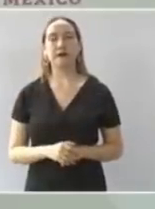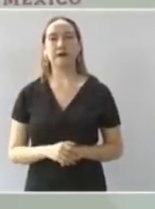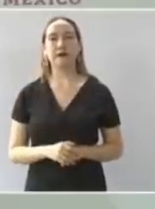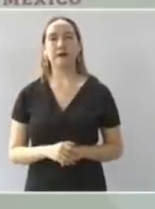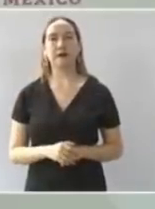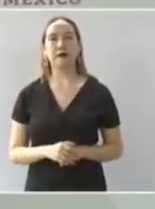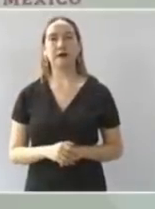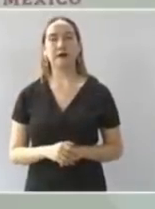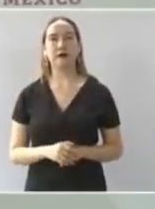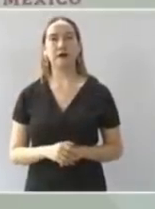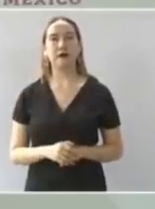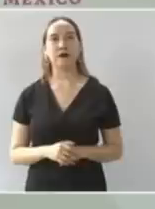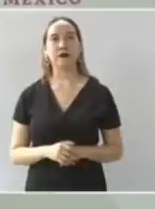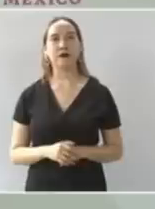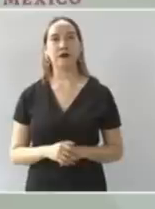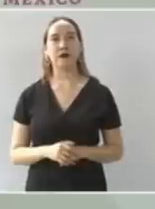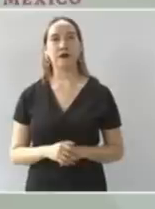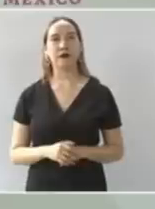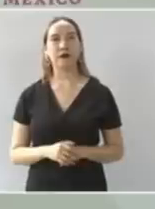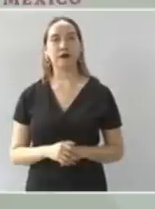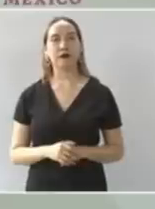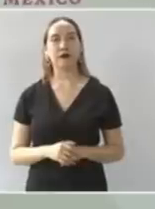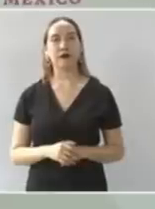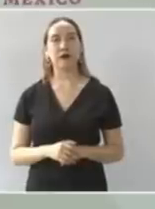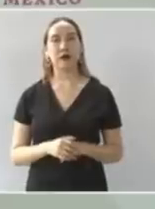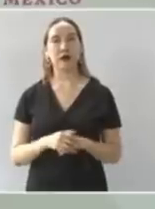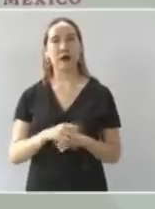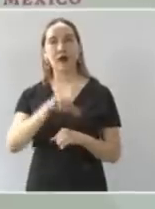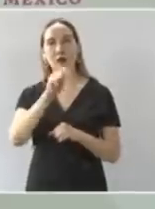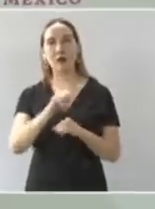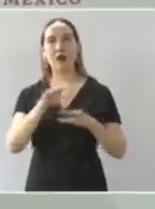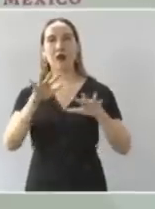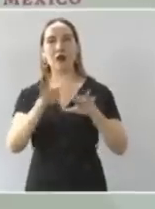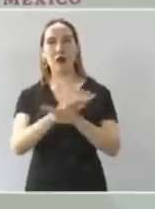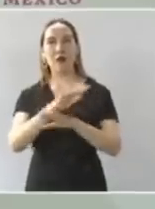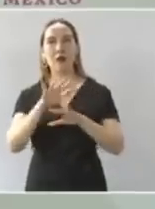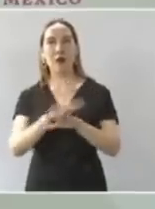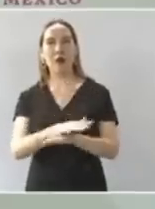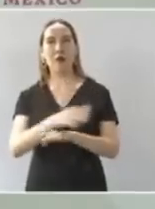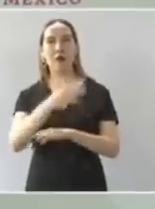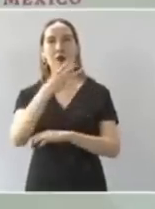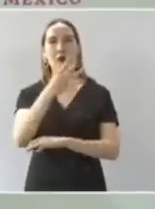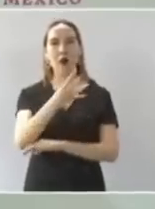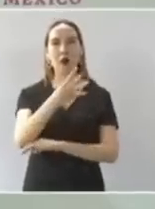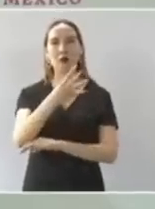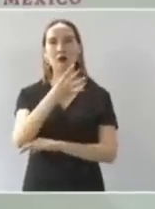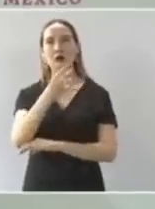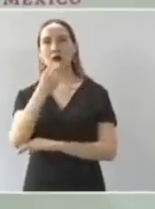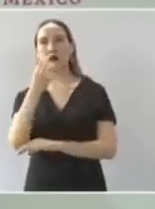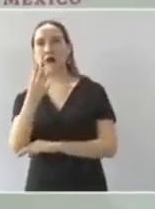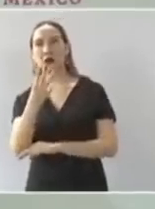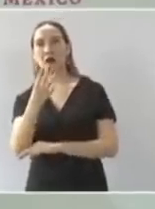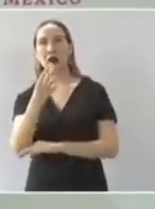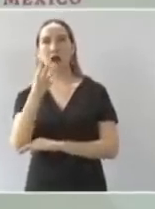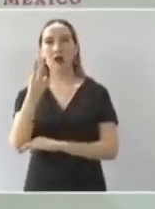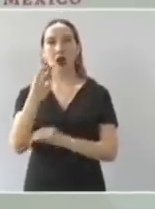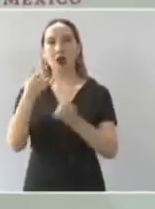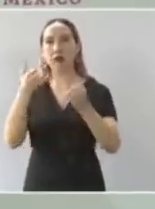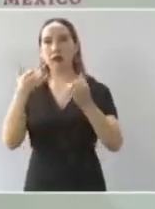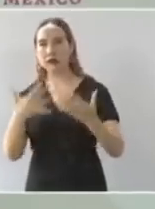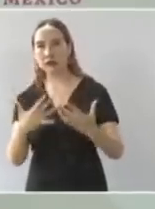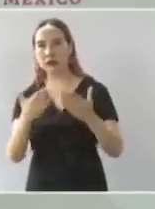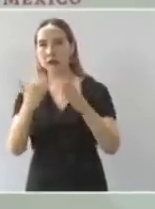4 y al tercero 3 y al cuarto 2 y se vaya degradando